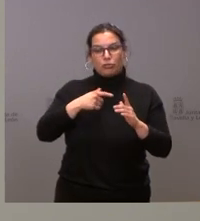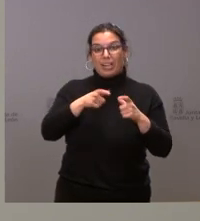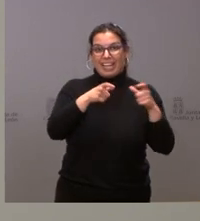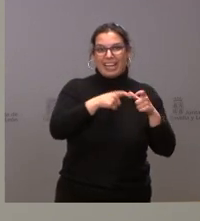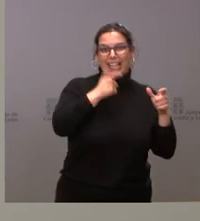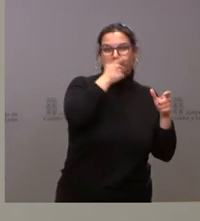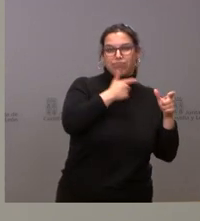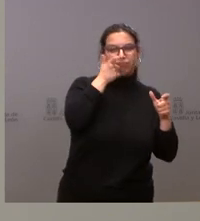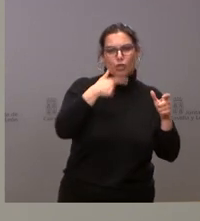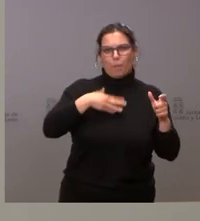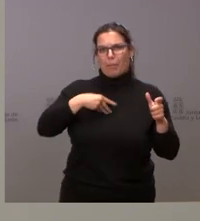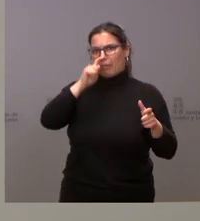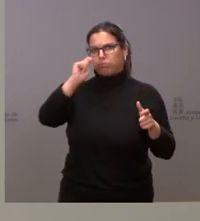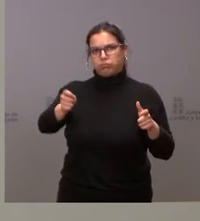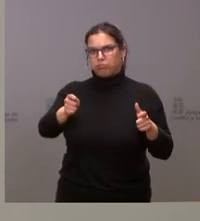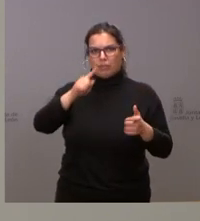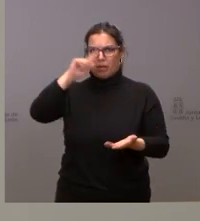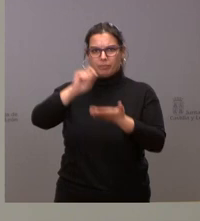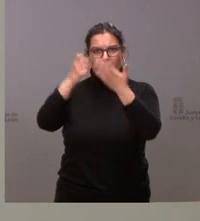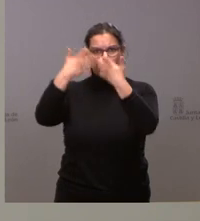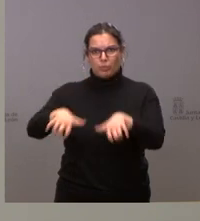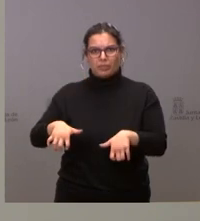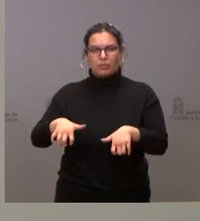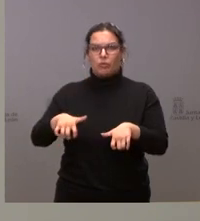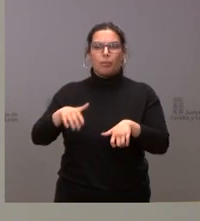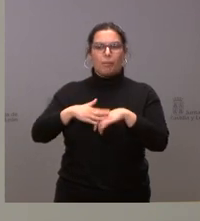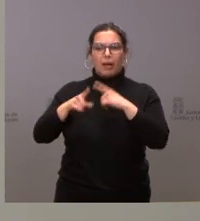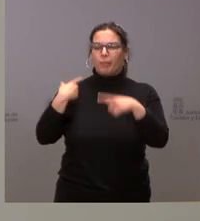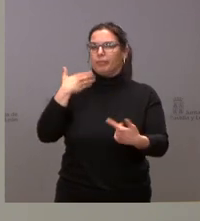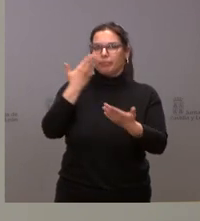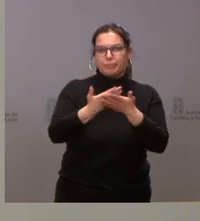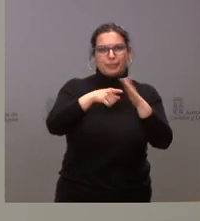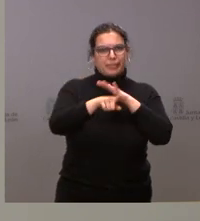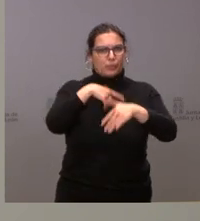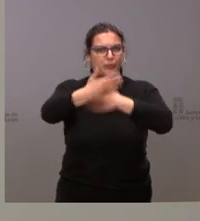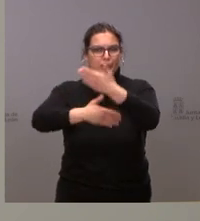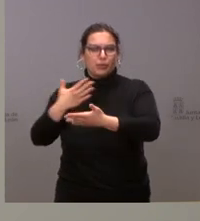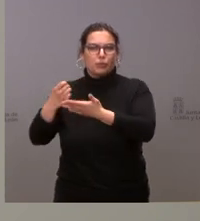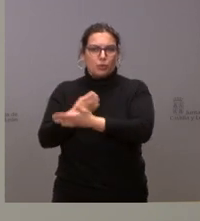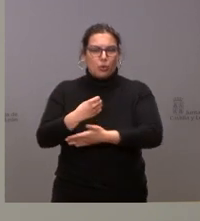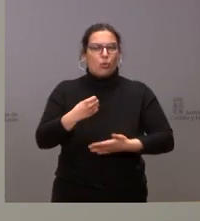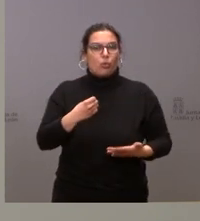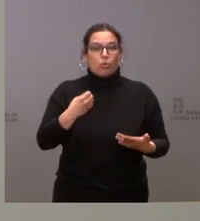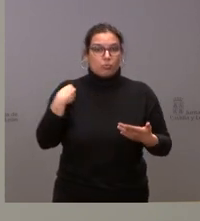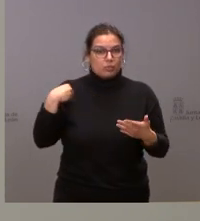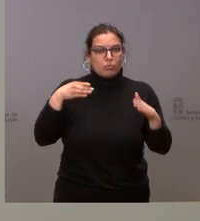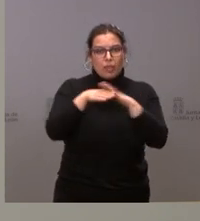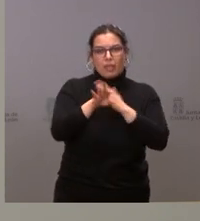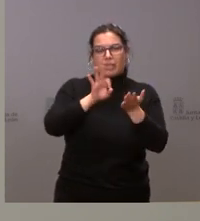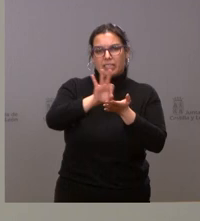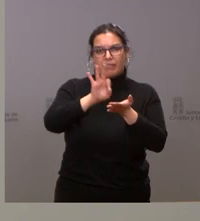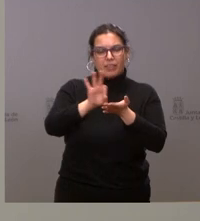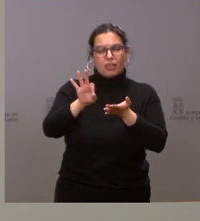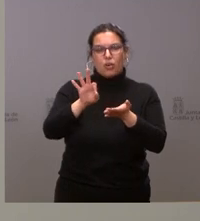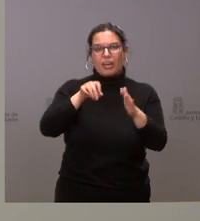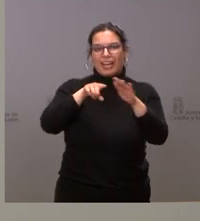entrega. Y todo el documento para solicitud y para la tramitación pueden acceder a los servicios de la Gerencia Regional